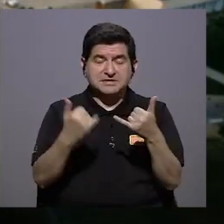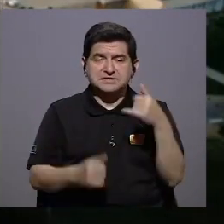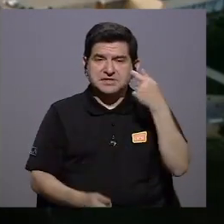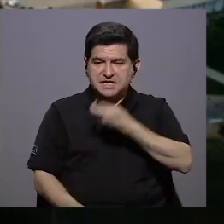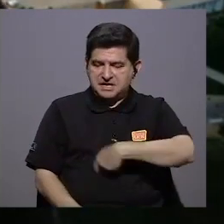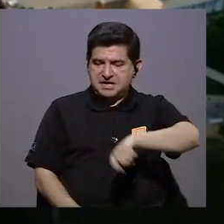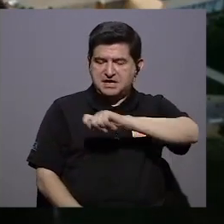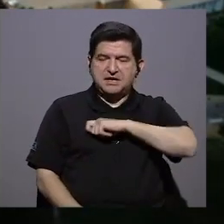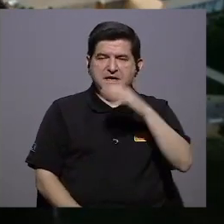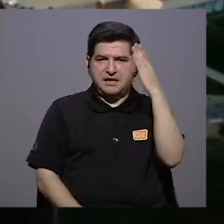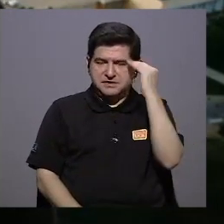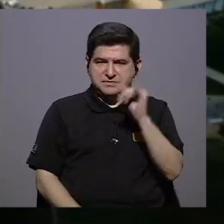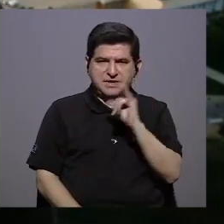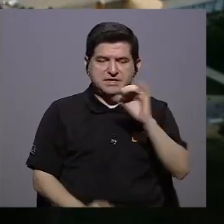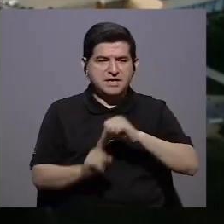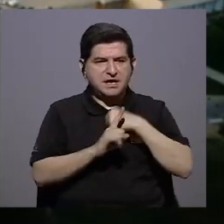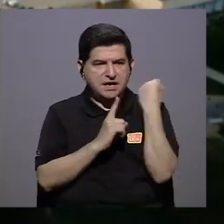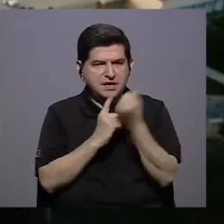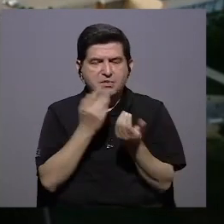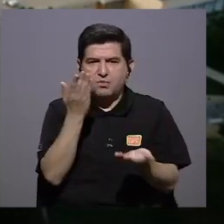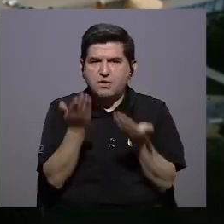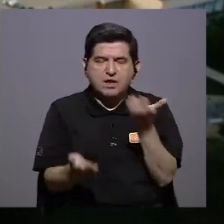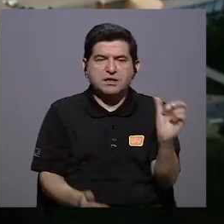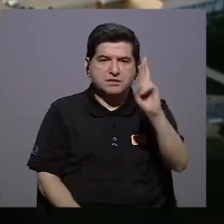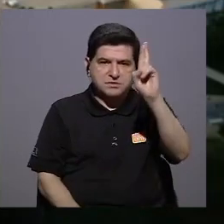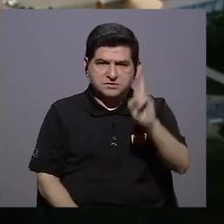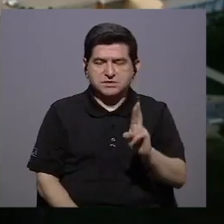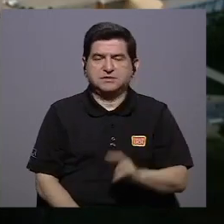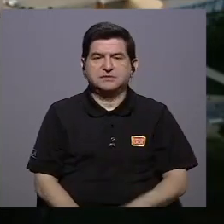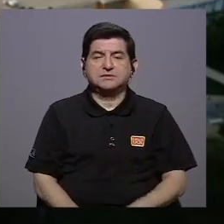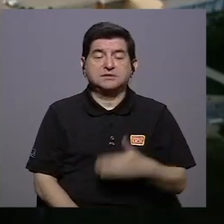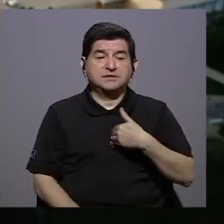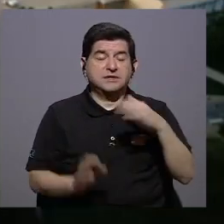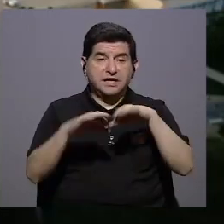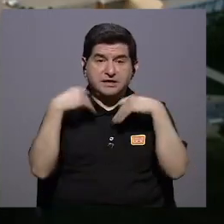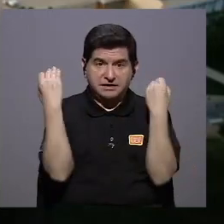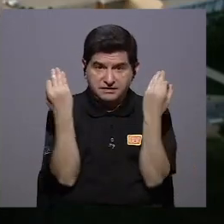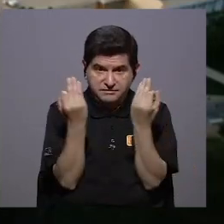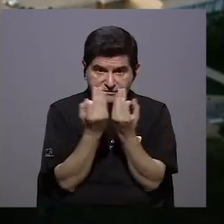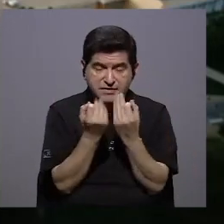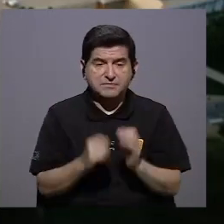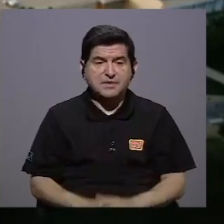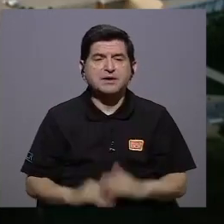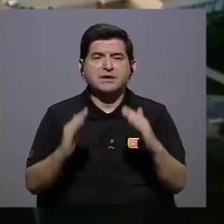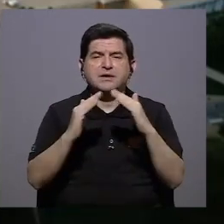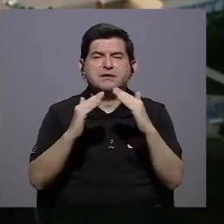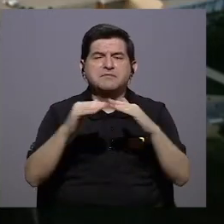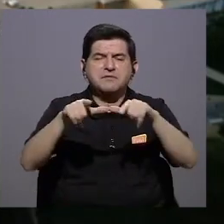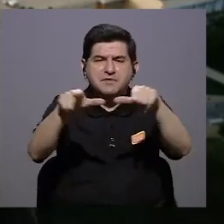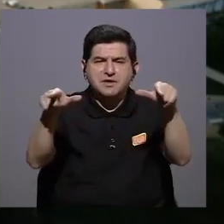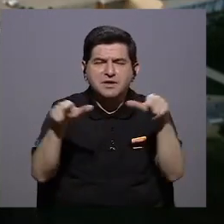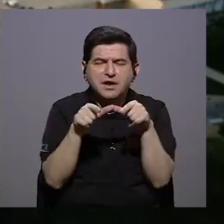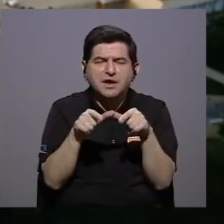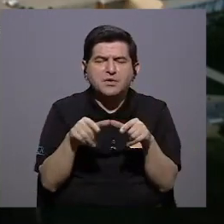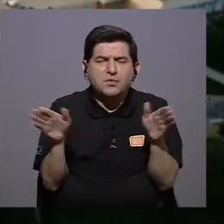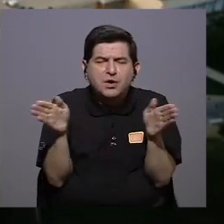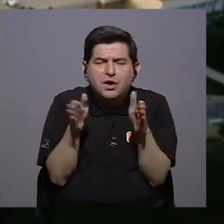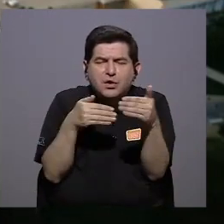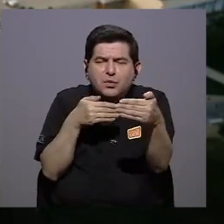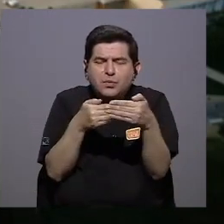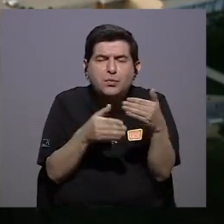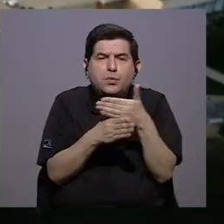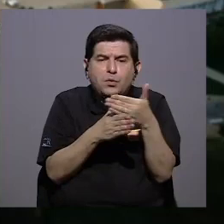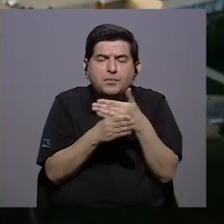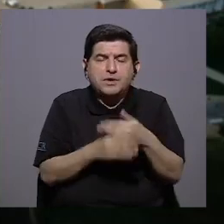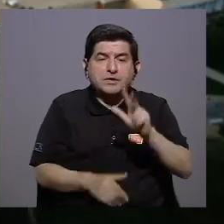vivimos aquí en España imagino que tendréis la misma situación en Costa Rica hay familias que tienen que vivir en espacios muy pequeños que tienen que